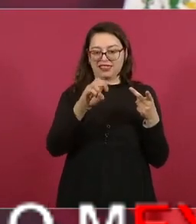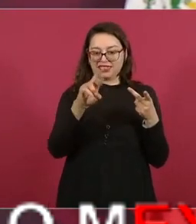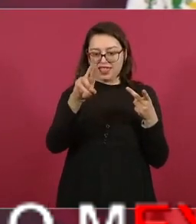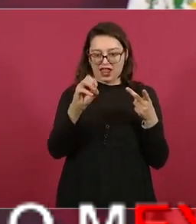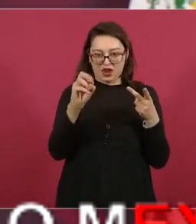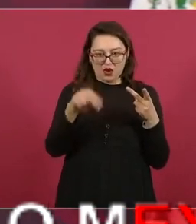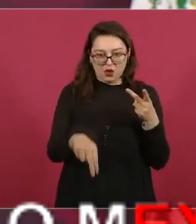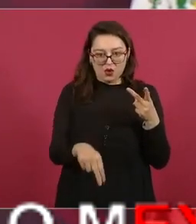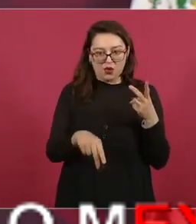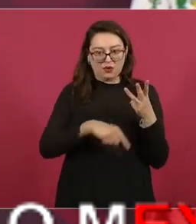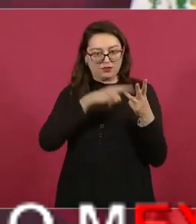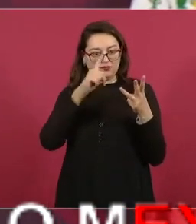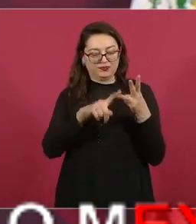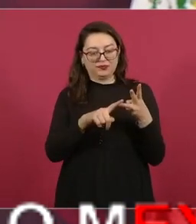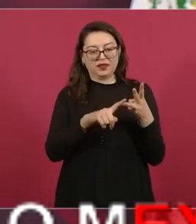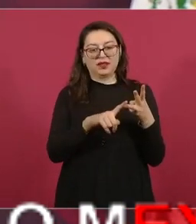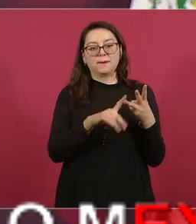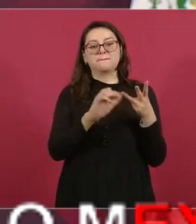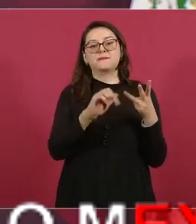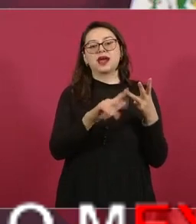Vargas Llosa